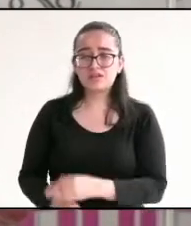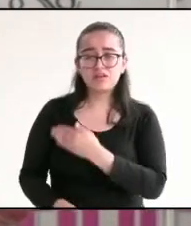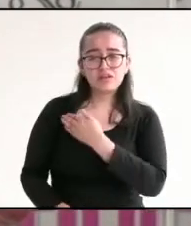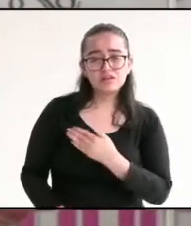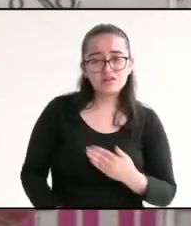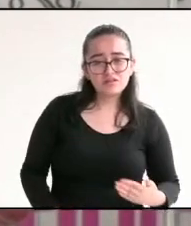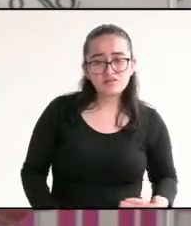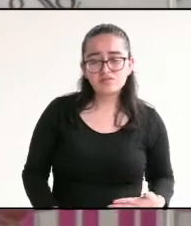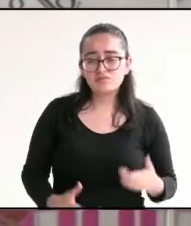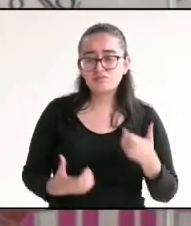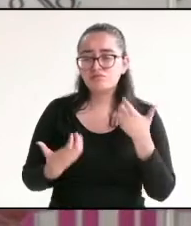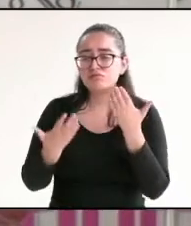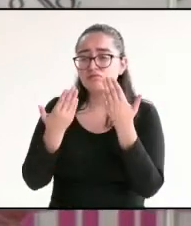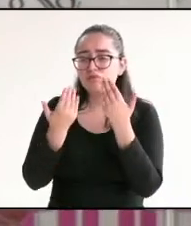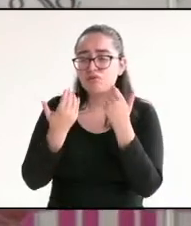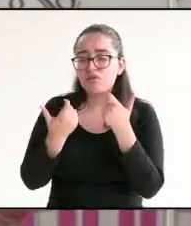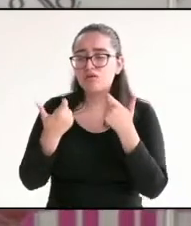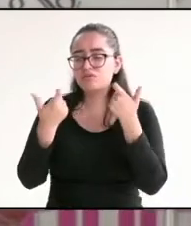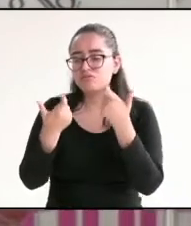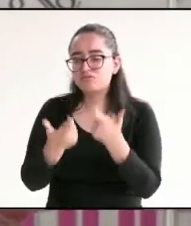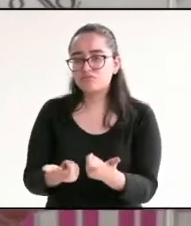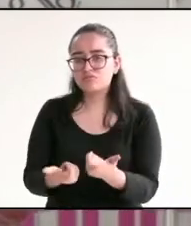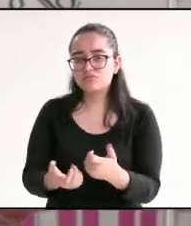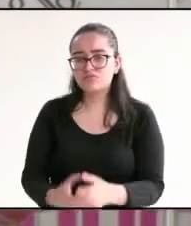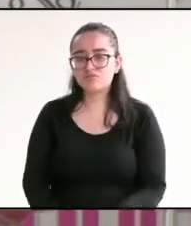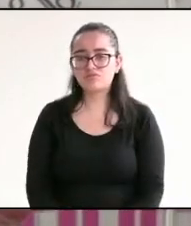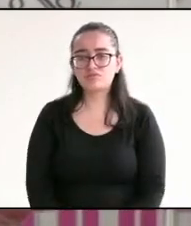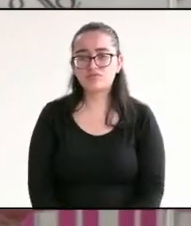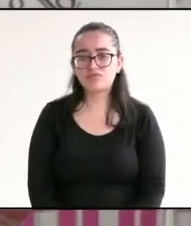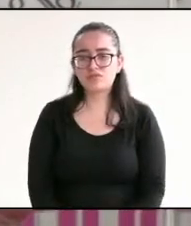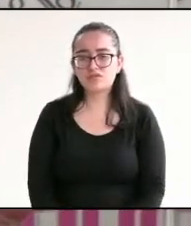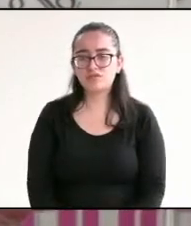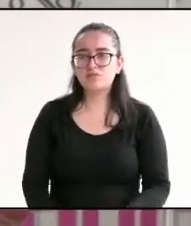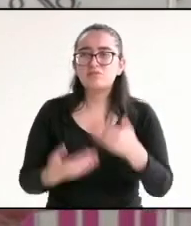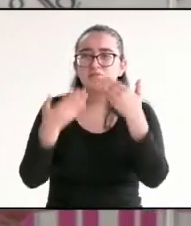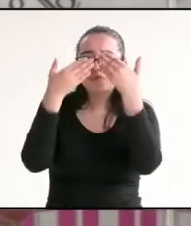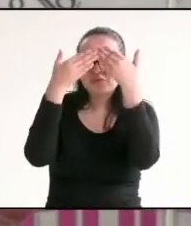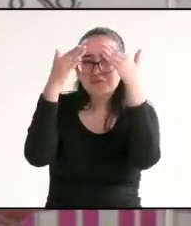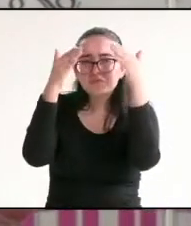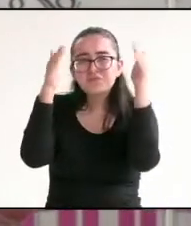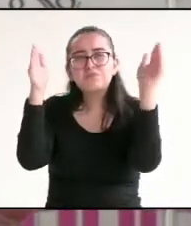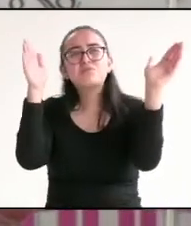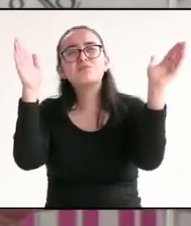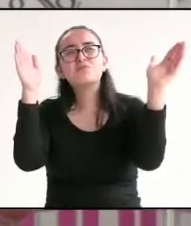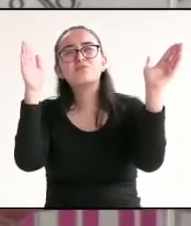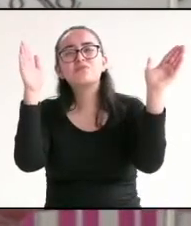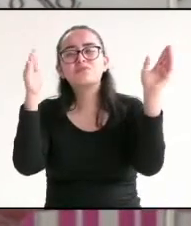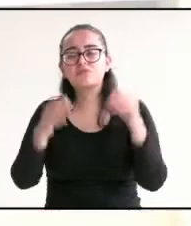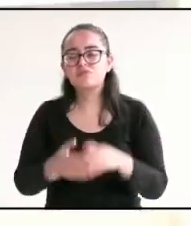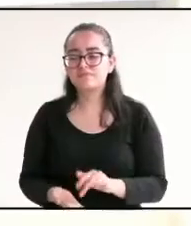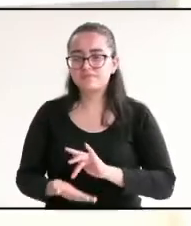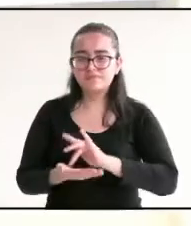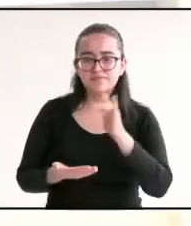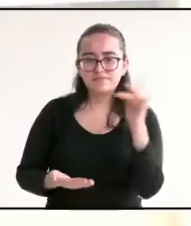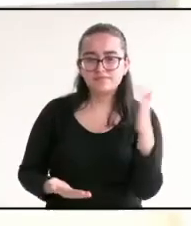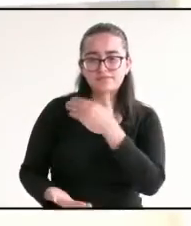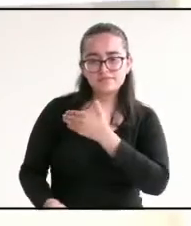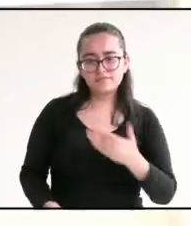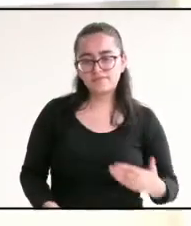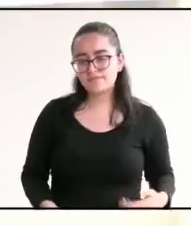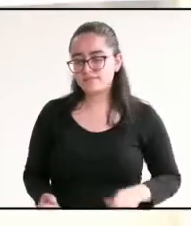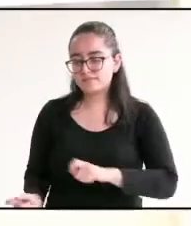presupuesto para esta materia, pero tenemos que tener mentalidad e imaginación para lograrlo. Gracias, candidato.